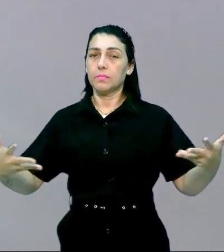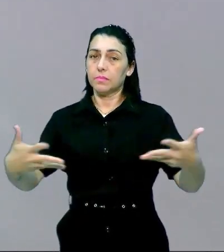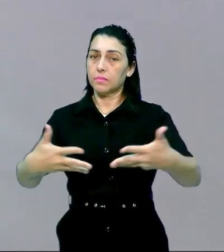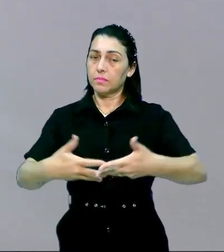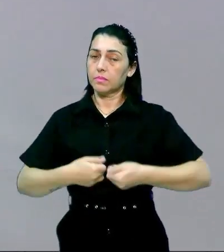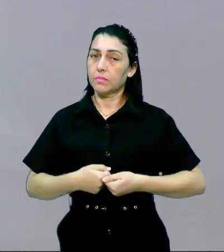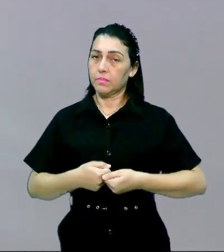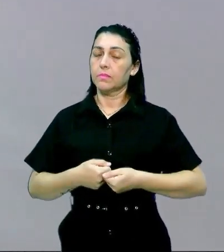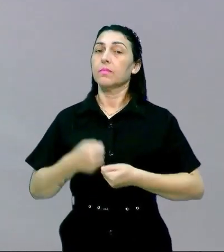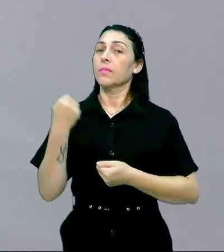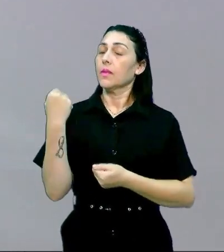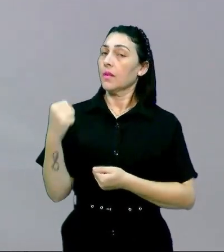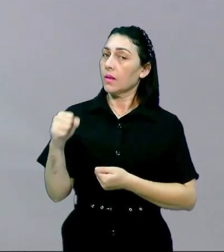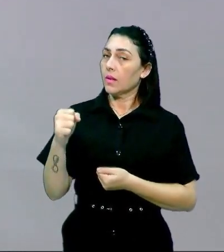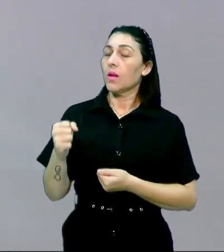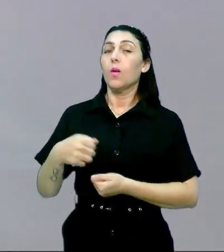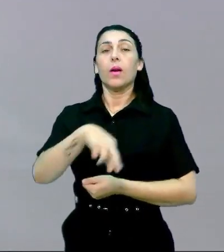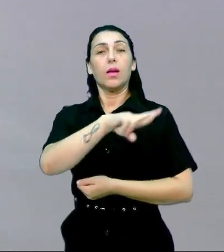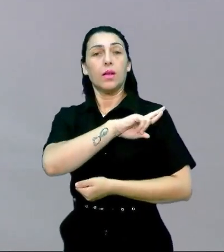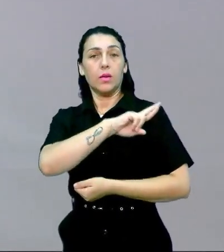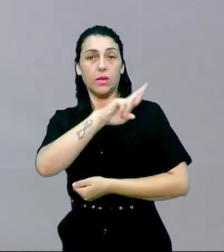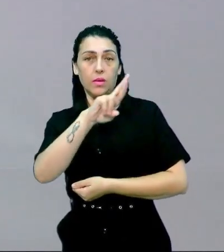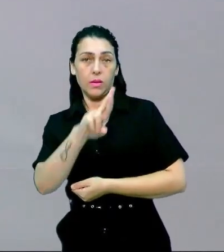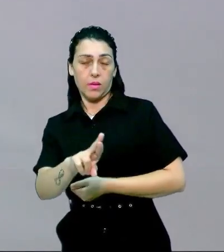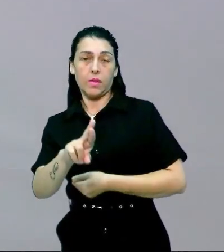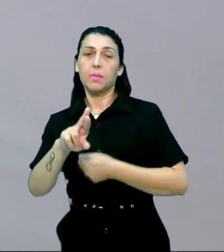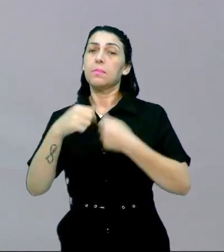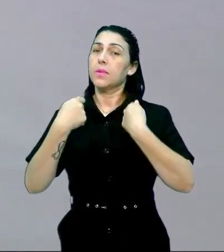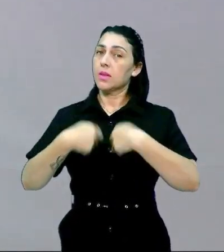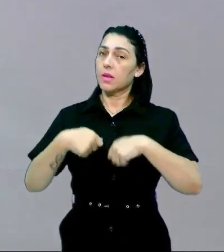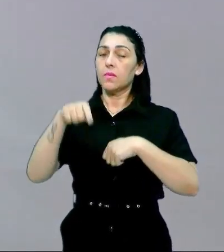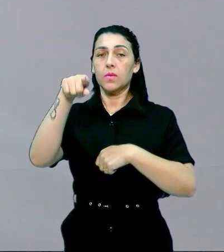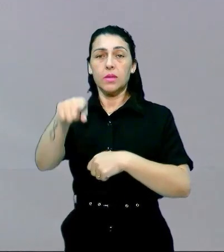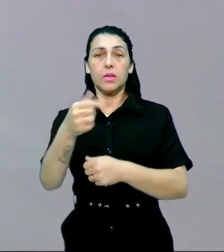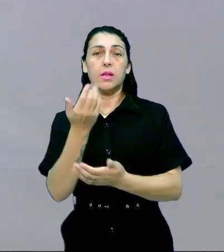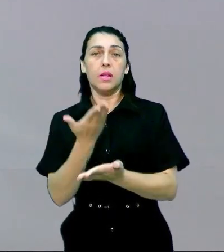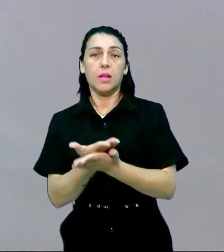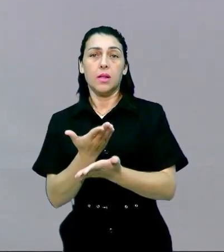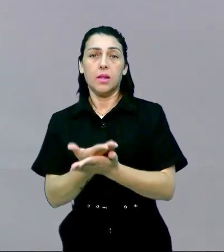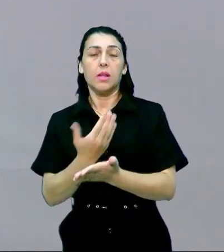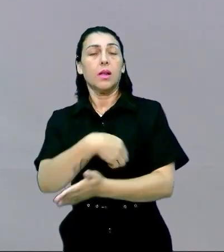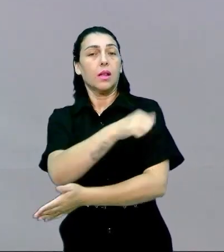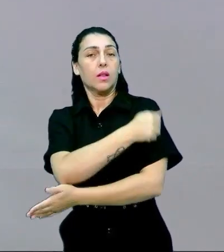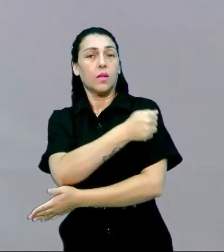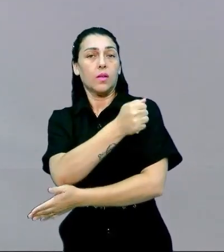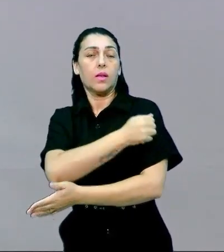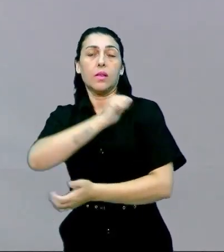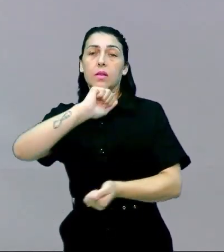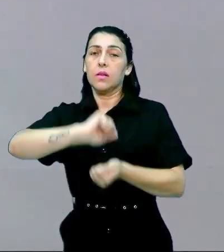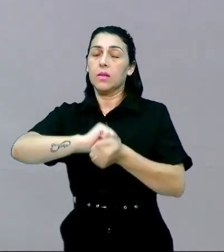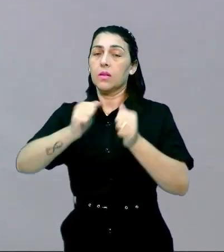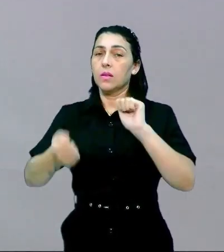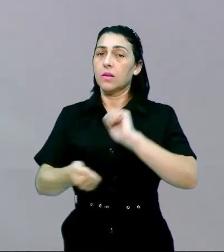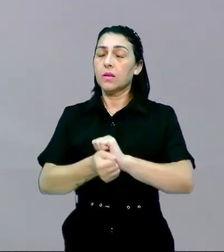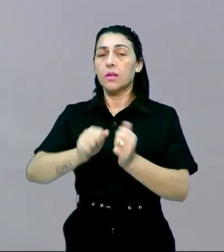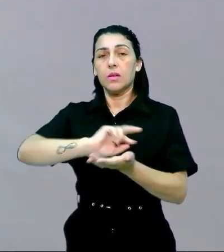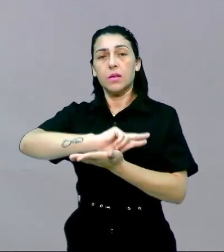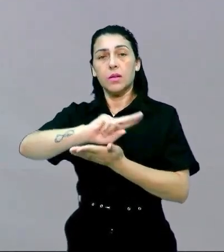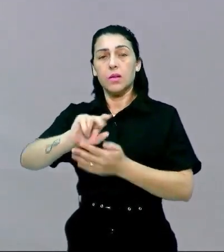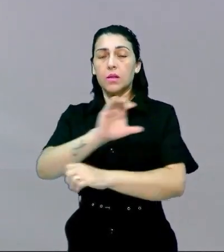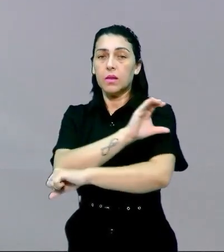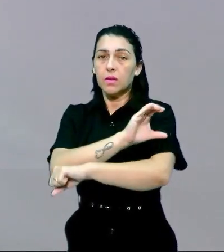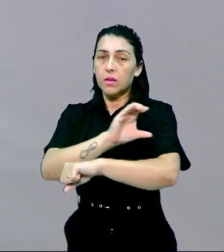8 o sea es una habilidad es una competencia que o enem exige de usted estudante que usted asociase esa diversidad cultural